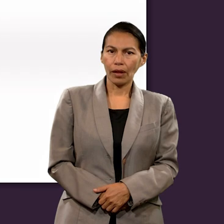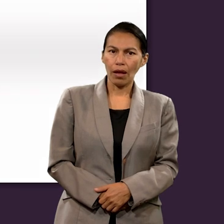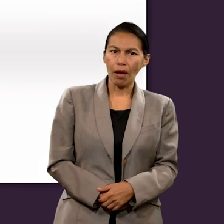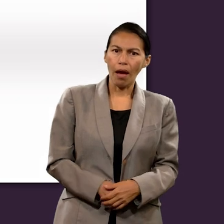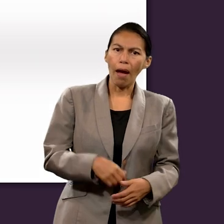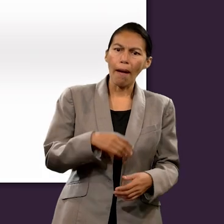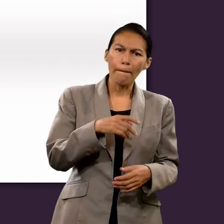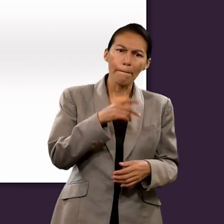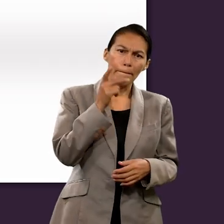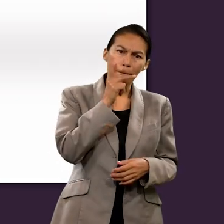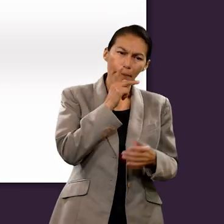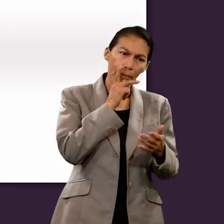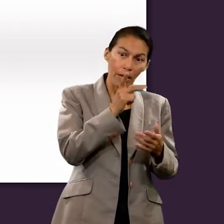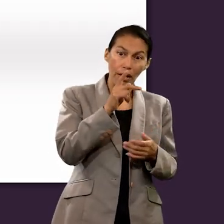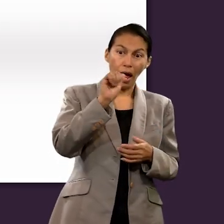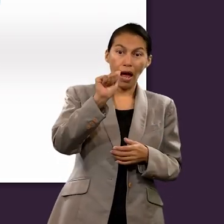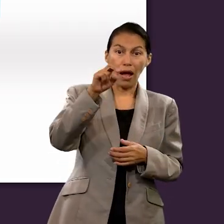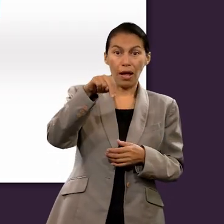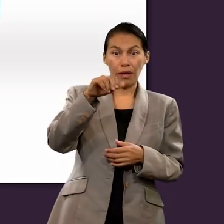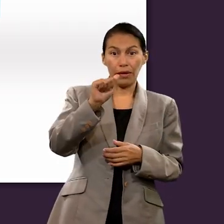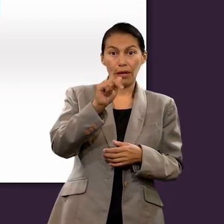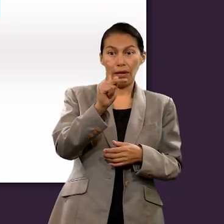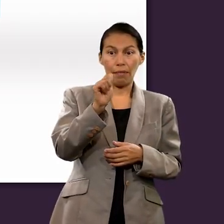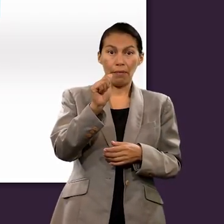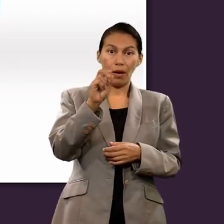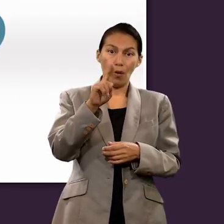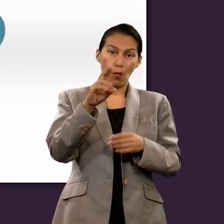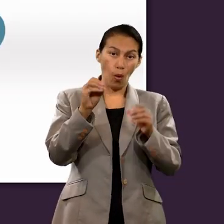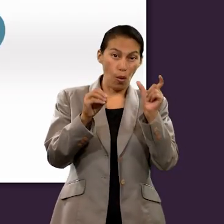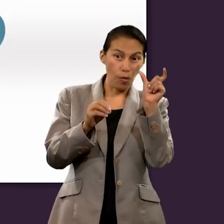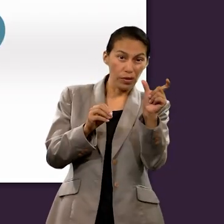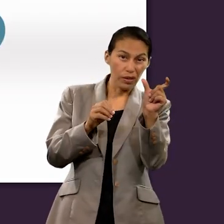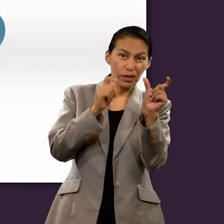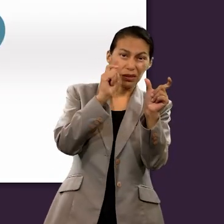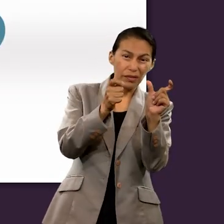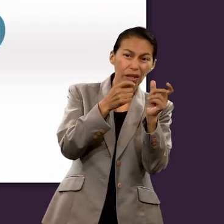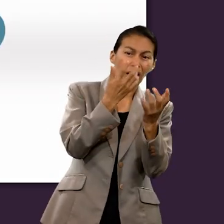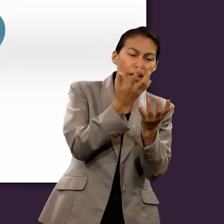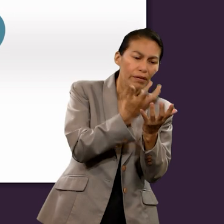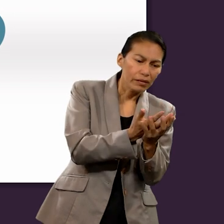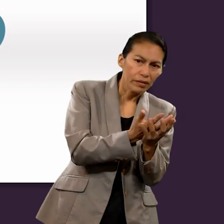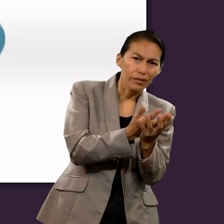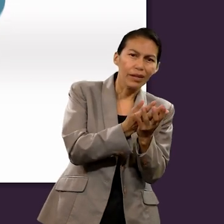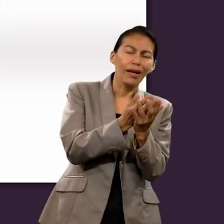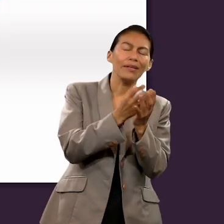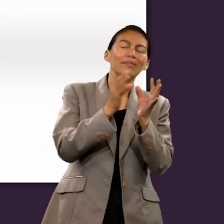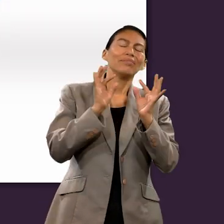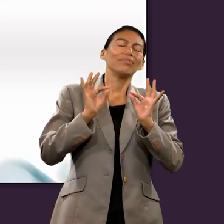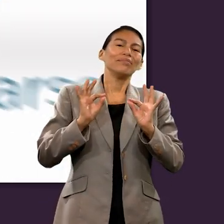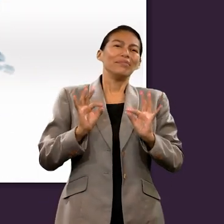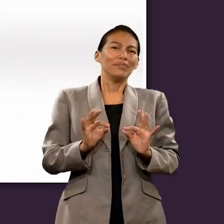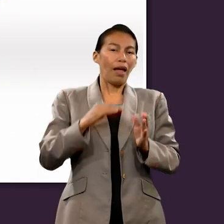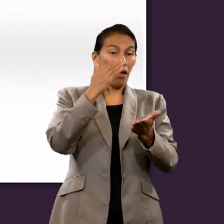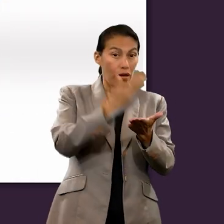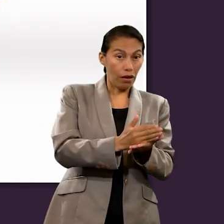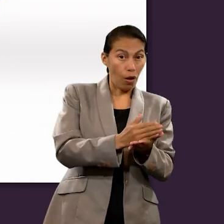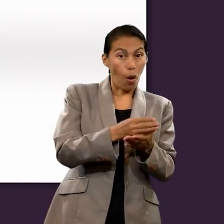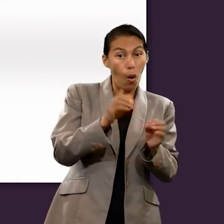La palabra para descansar es anapago y se traduce como descansar,